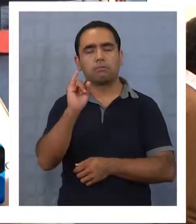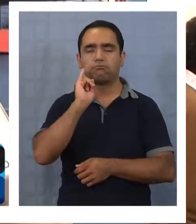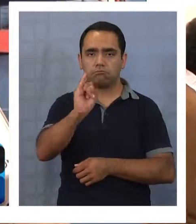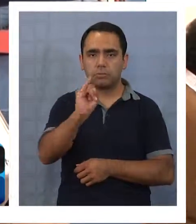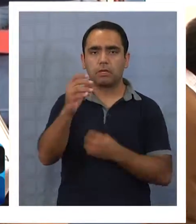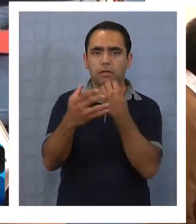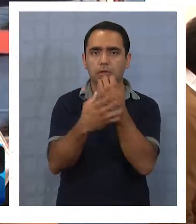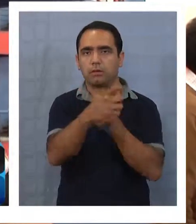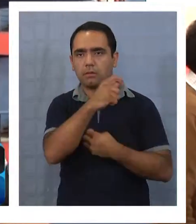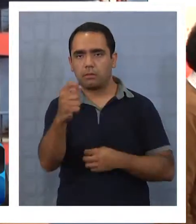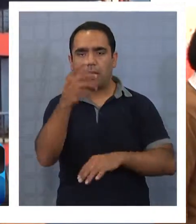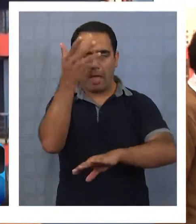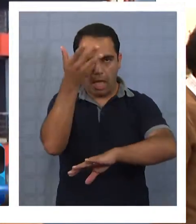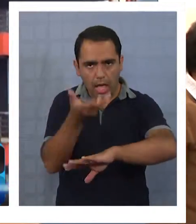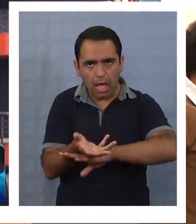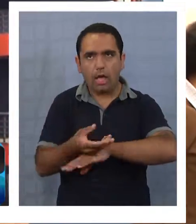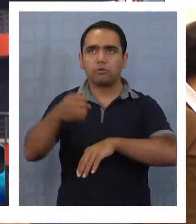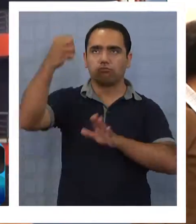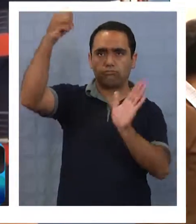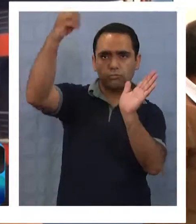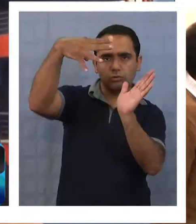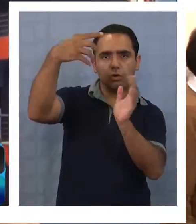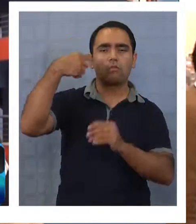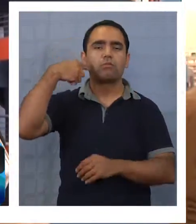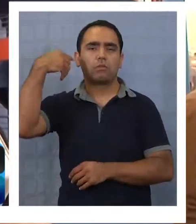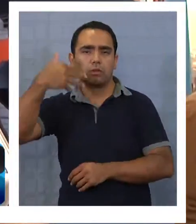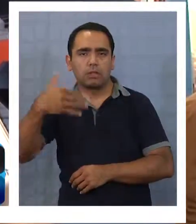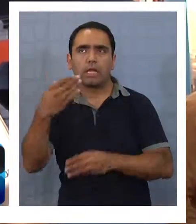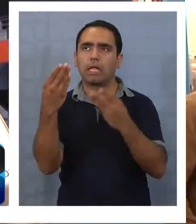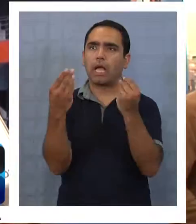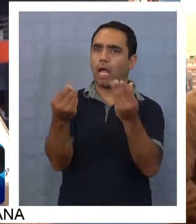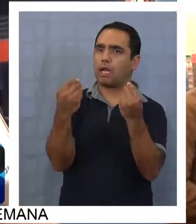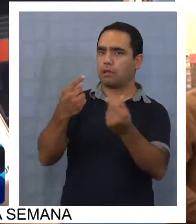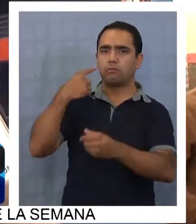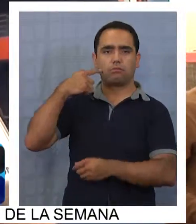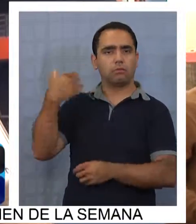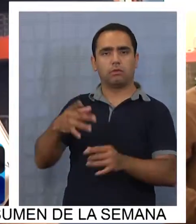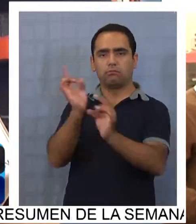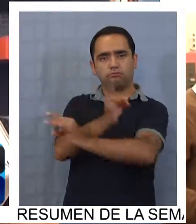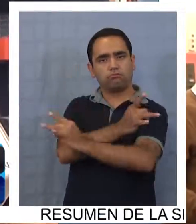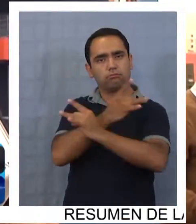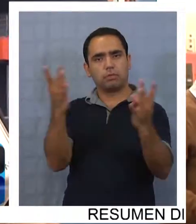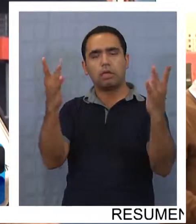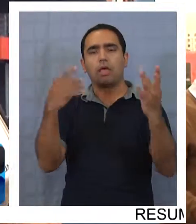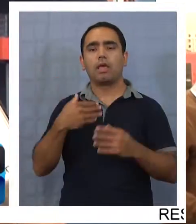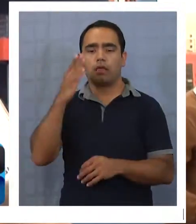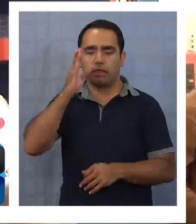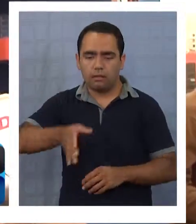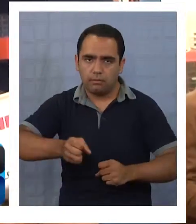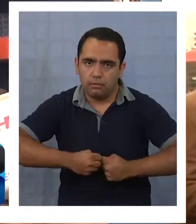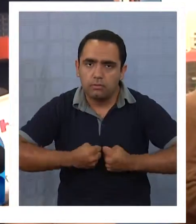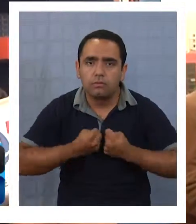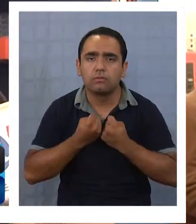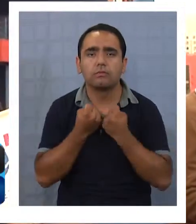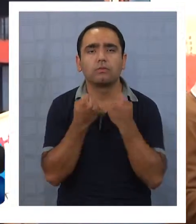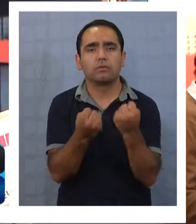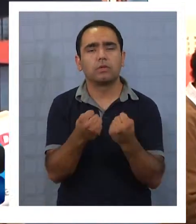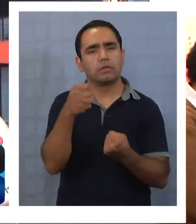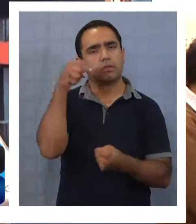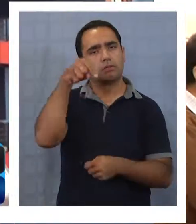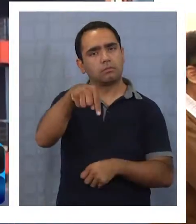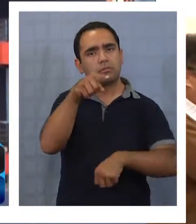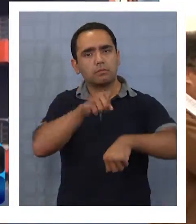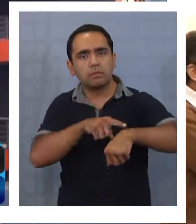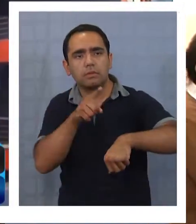Creemos que tenemos un recurso solar de magnitud impresionante y además de calidad impresionante, de manera que hay que hacer todos los esfuerzos